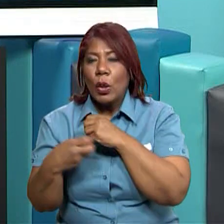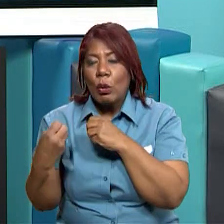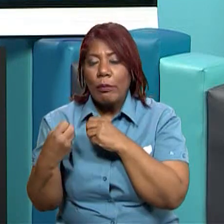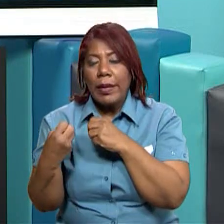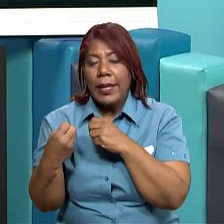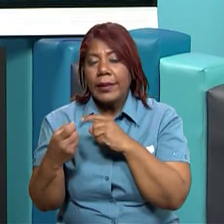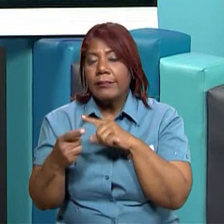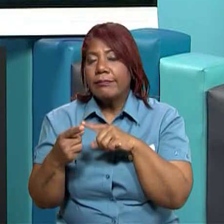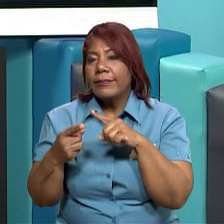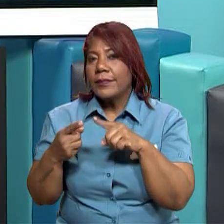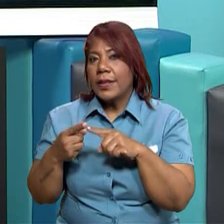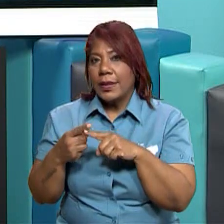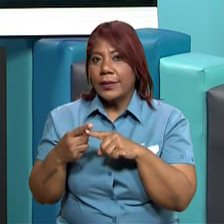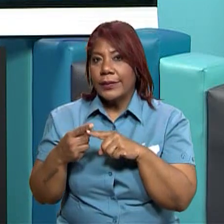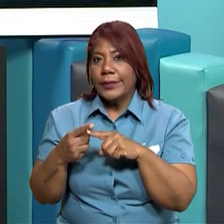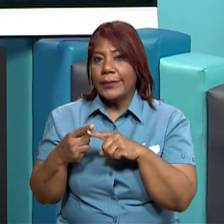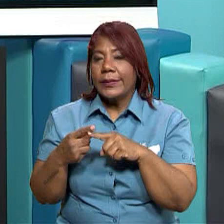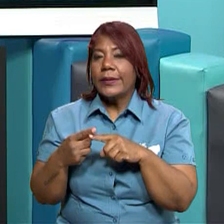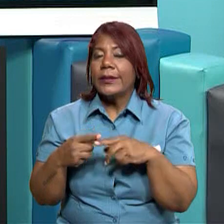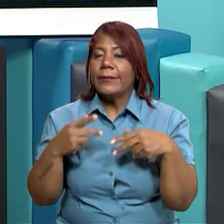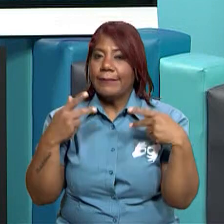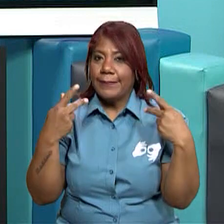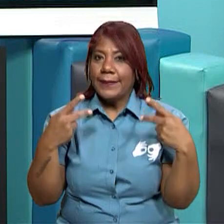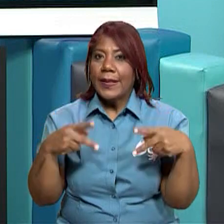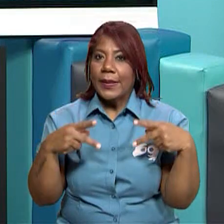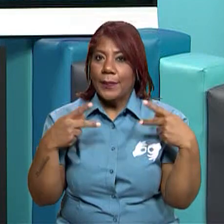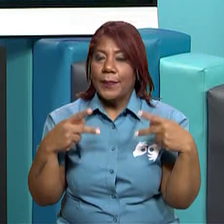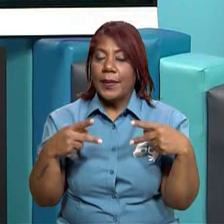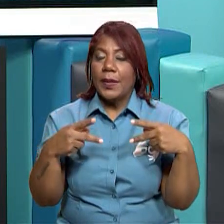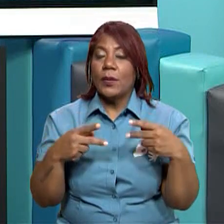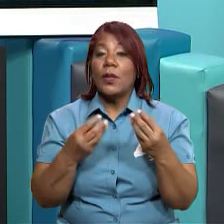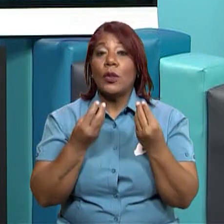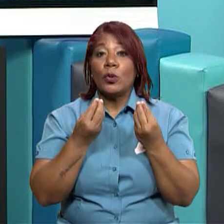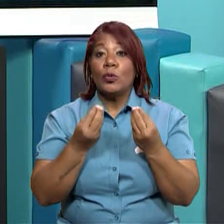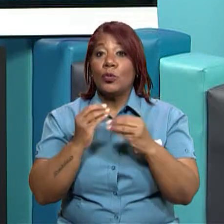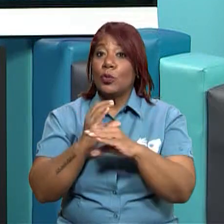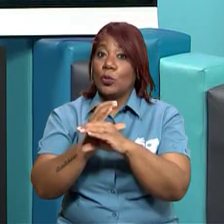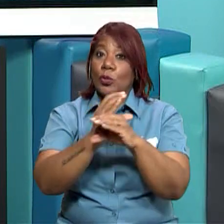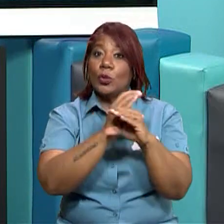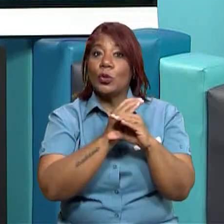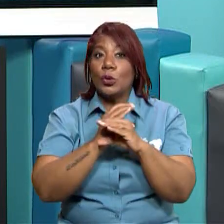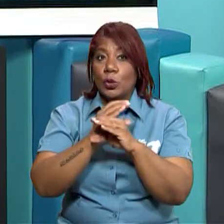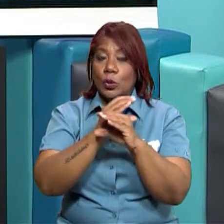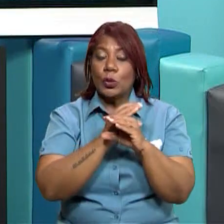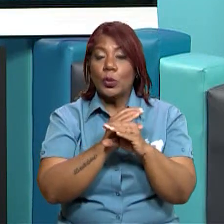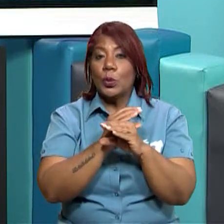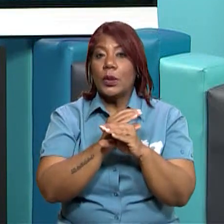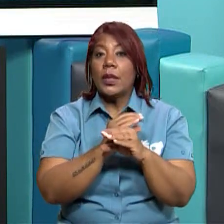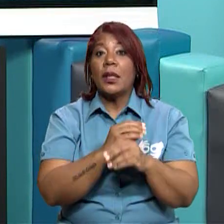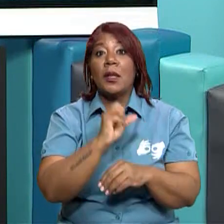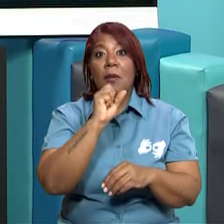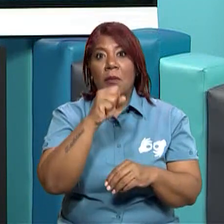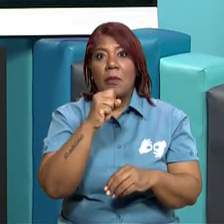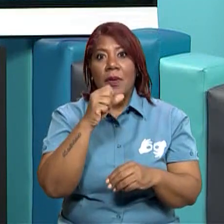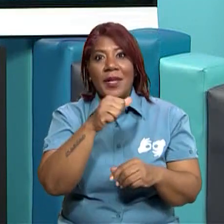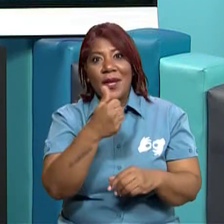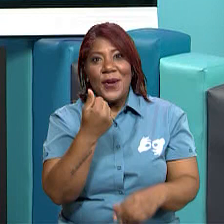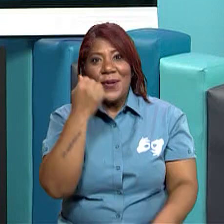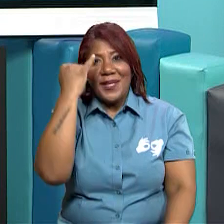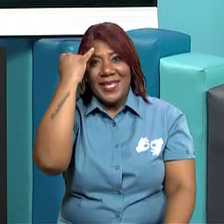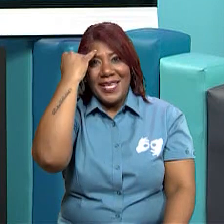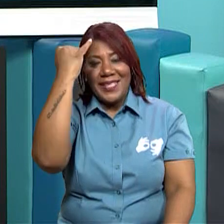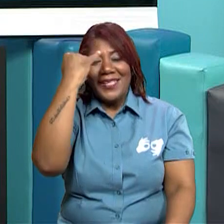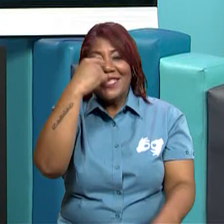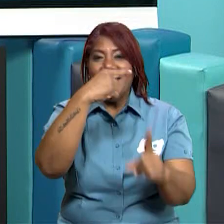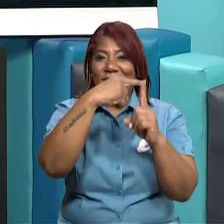comprar el producto. Entonces tenemos que tener muy en cuenta y allí puedes entonces seguir poniendo los aspectos